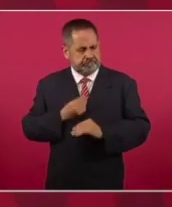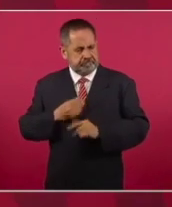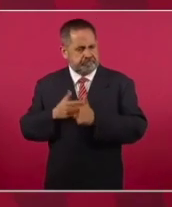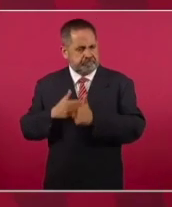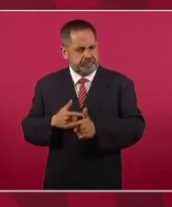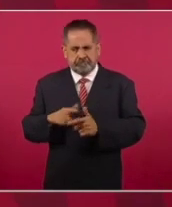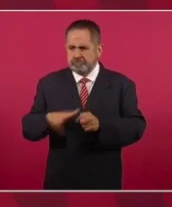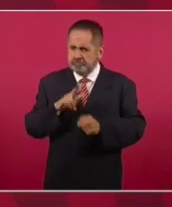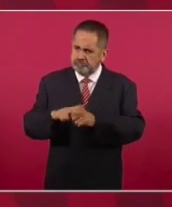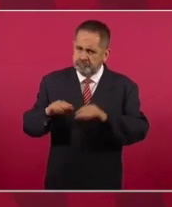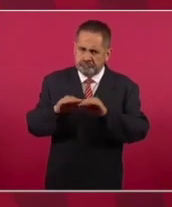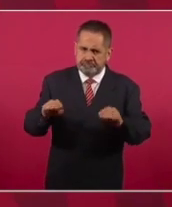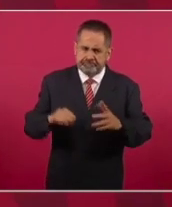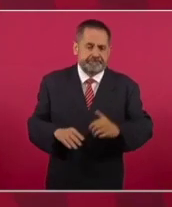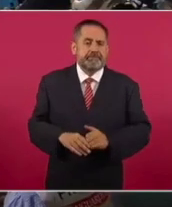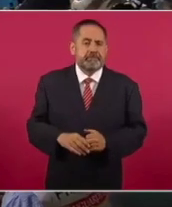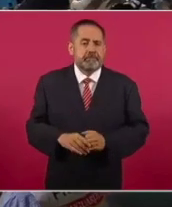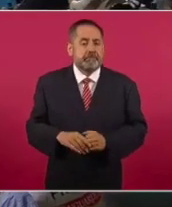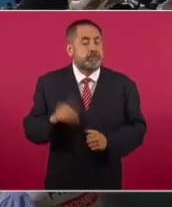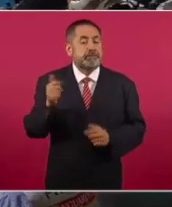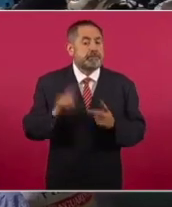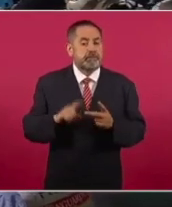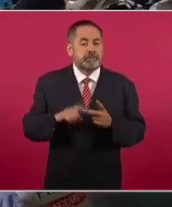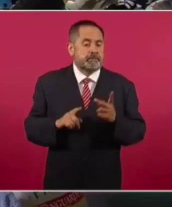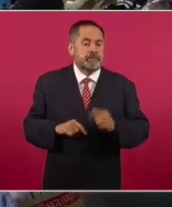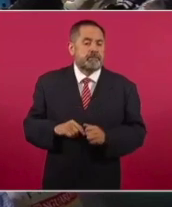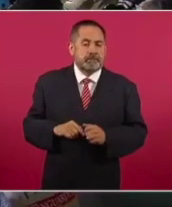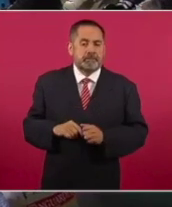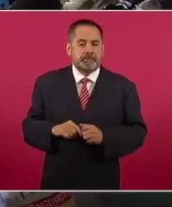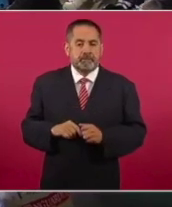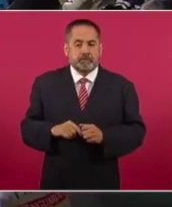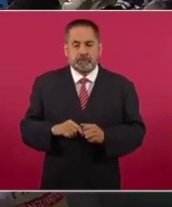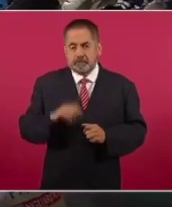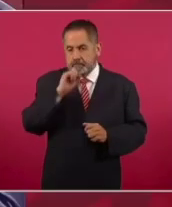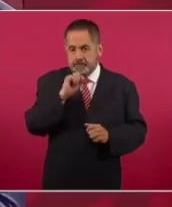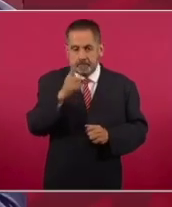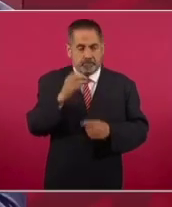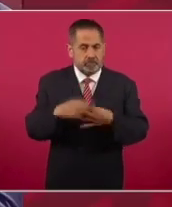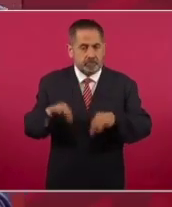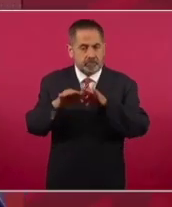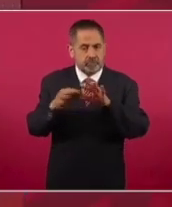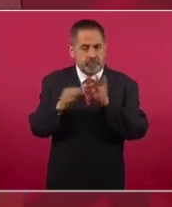Y lo otro, que también es importante,